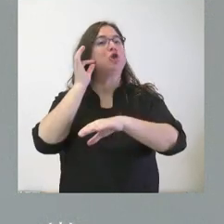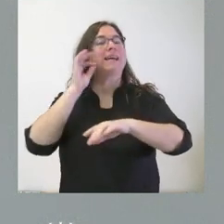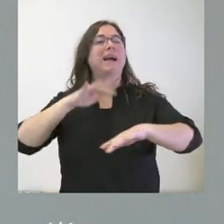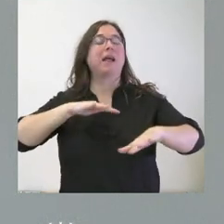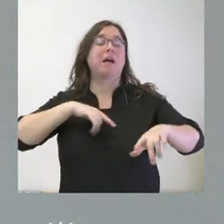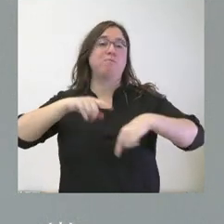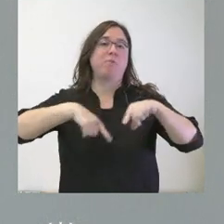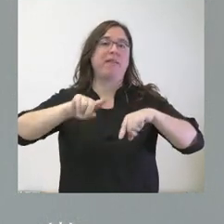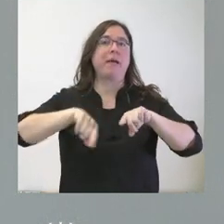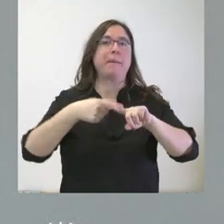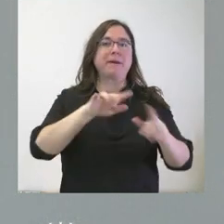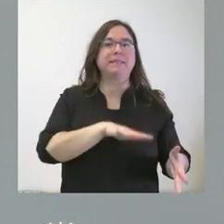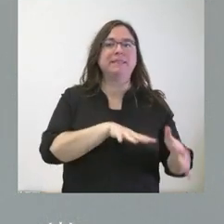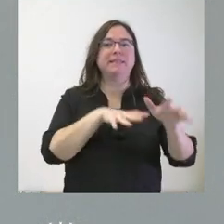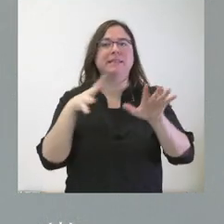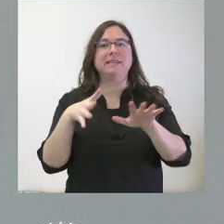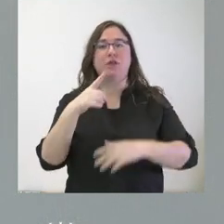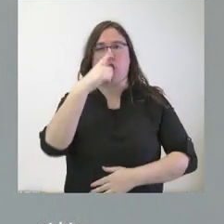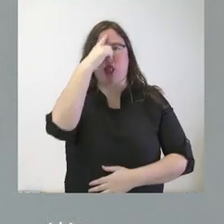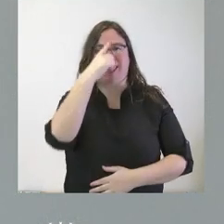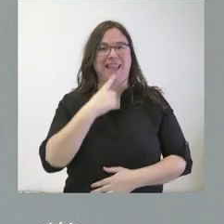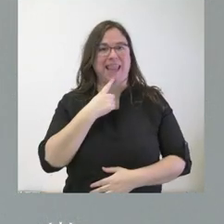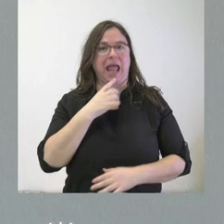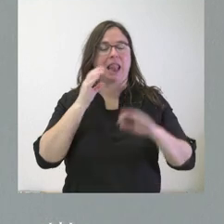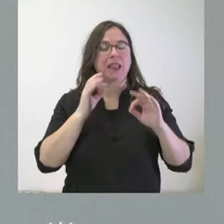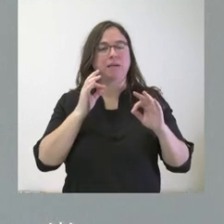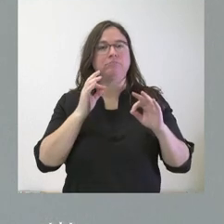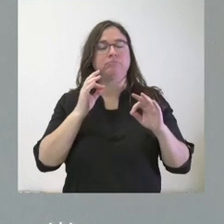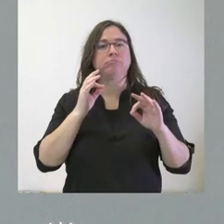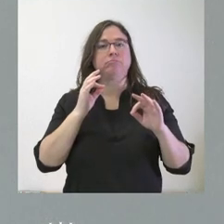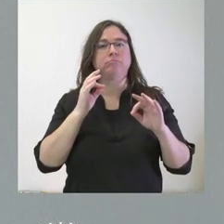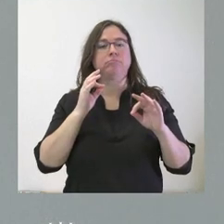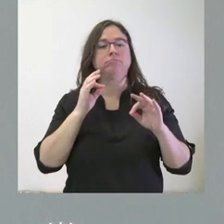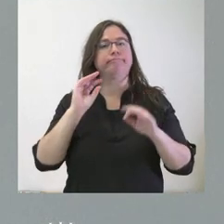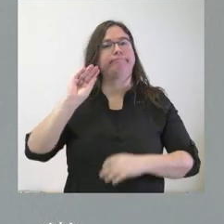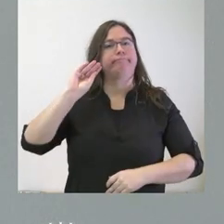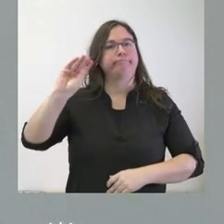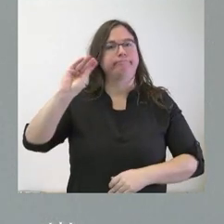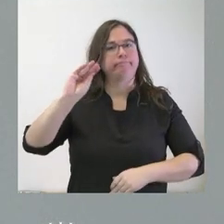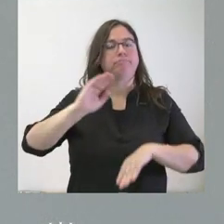Transición Digital se ha dirigido en este caso al ministerio